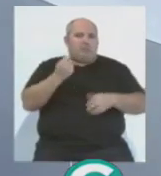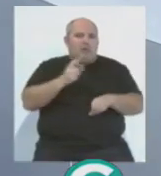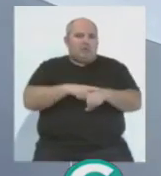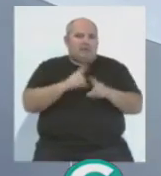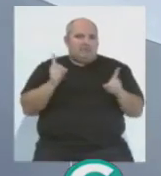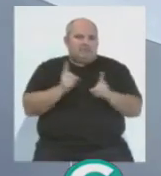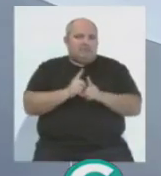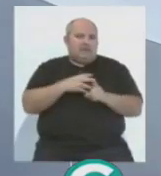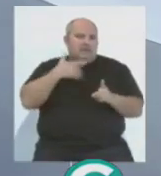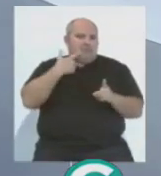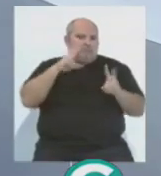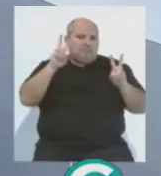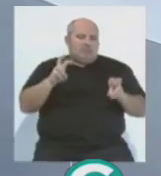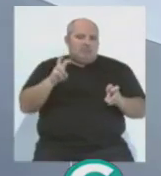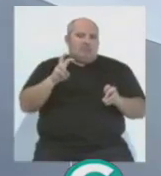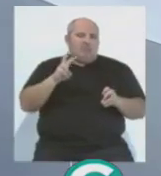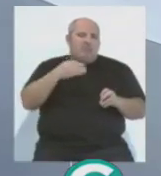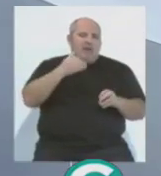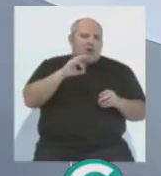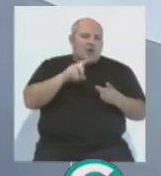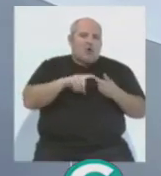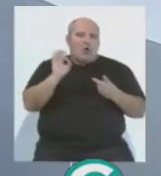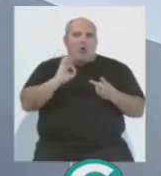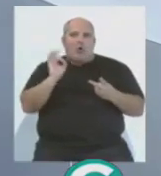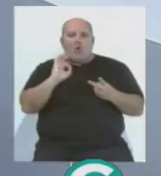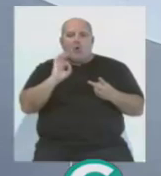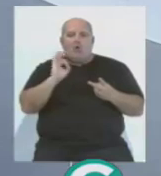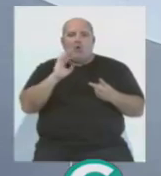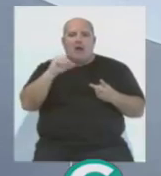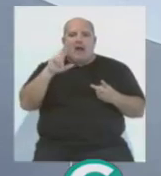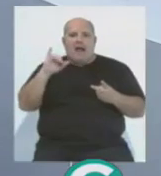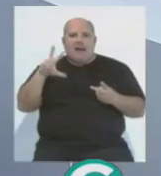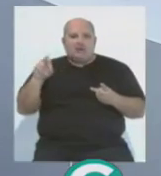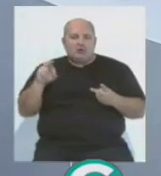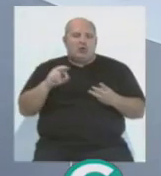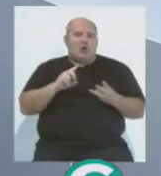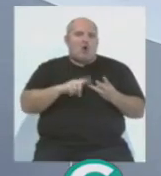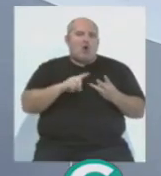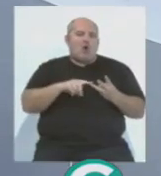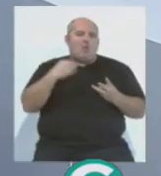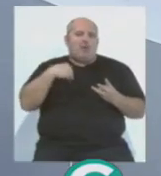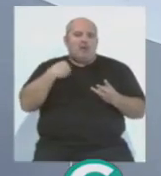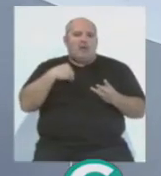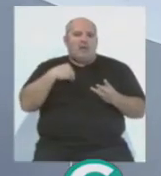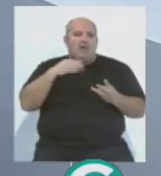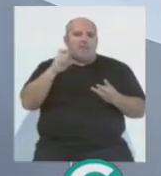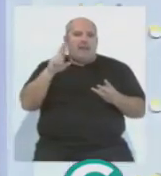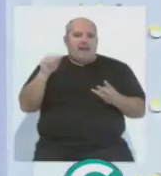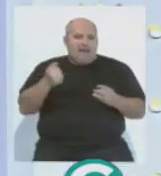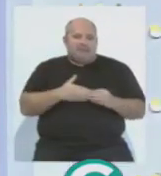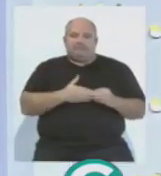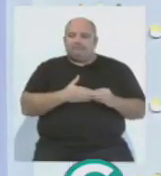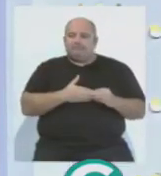minutos, como puede ser el caso de Mario Barco, como puede ser el caso de Carrillo, del propio Alberto Pérez.